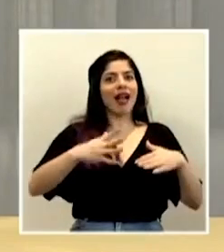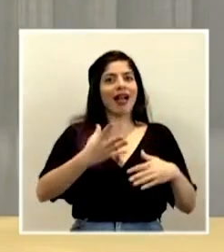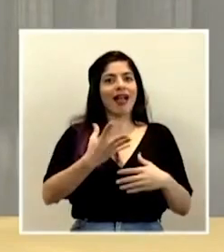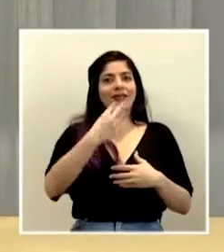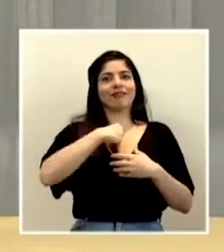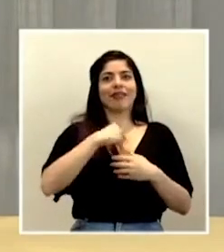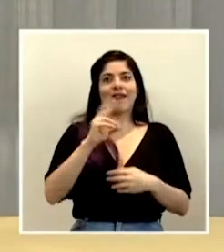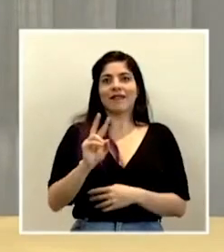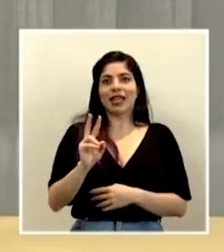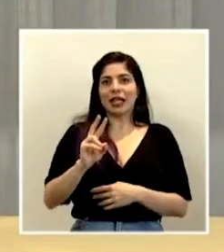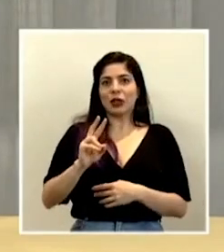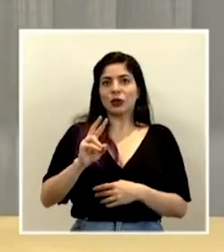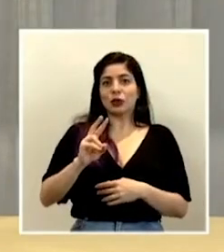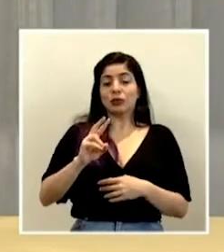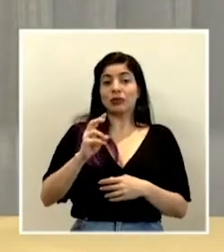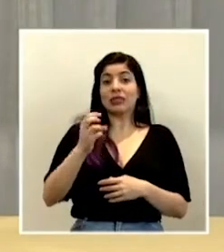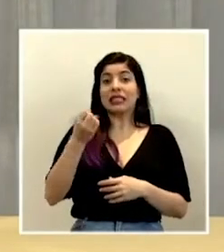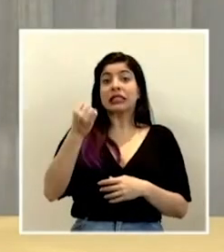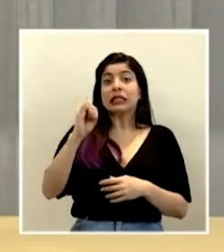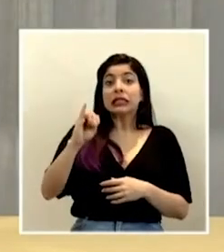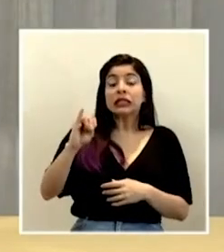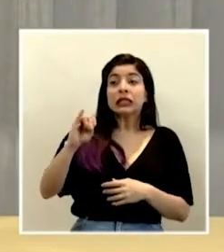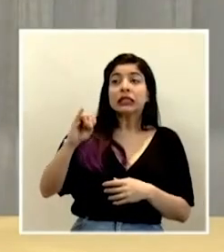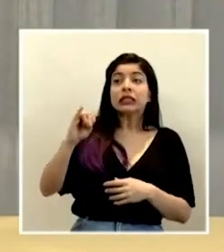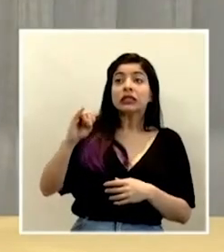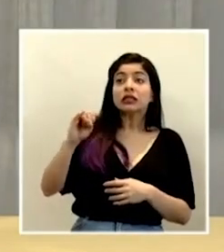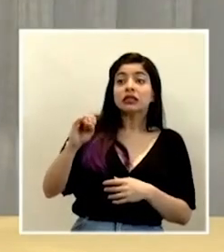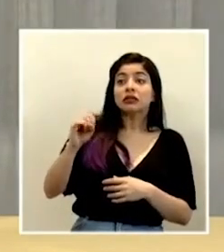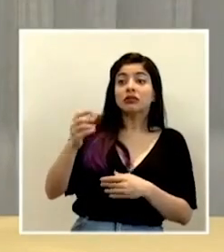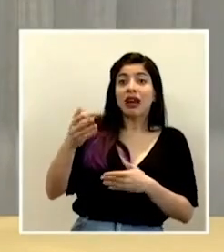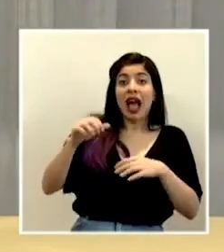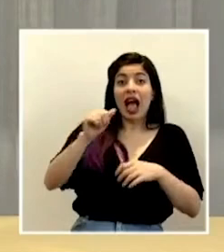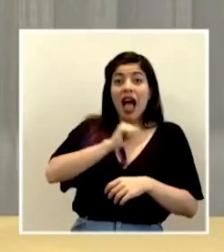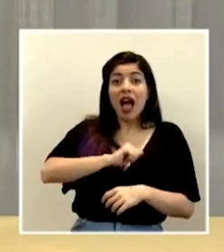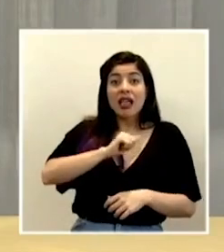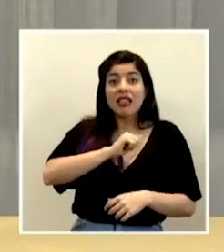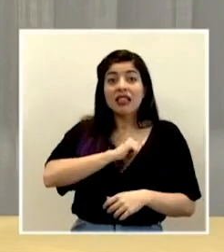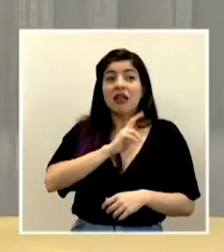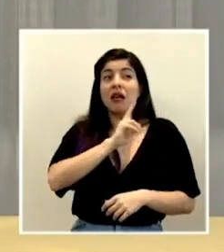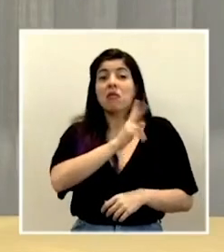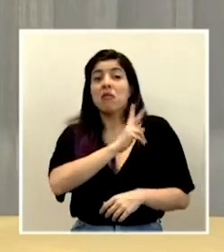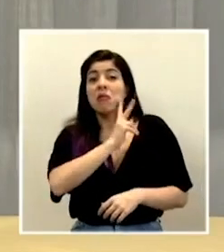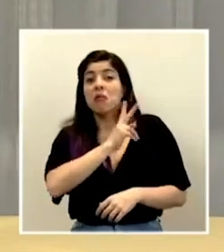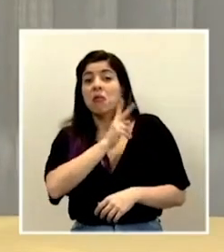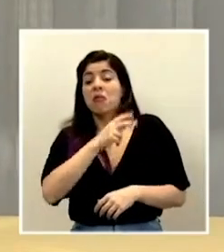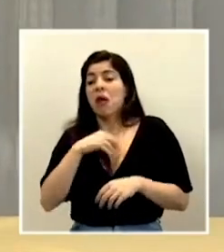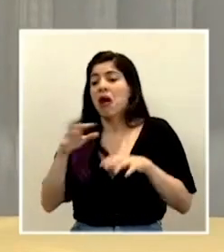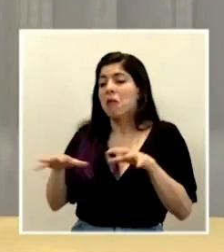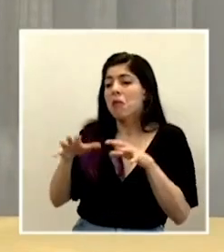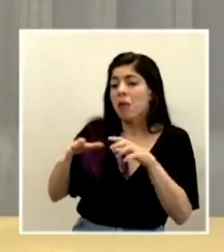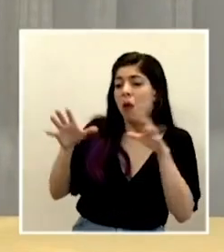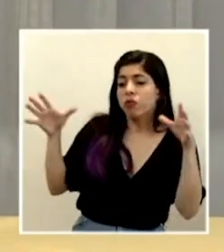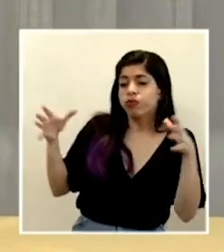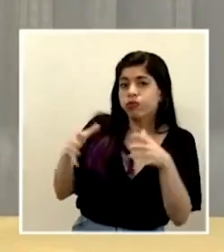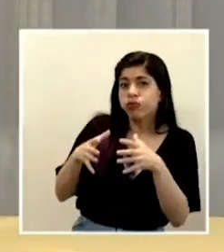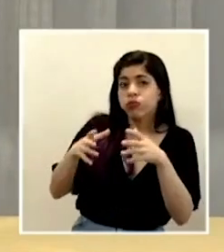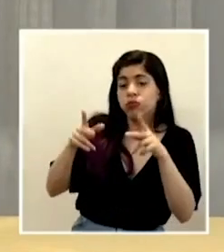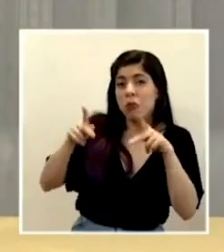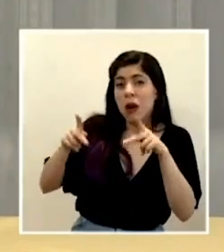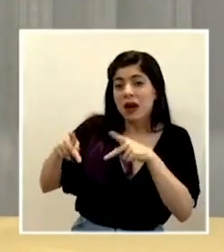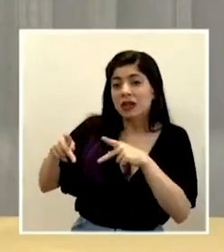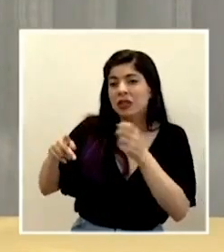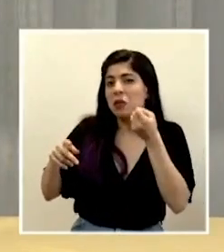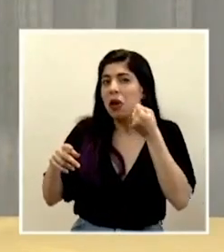virus y si existen este tipo de actitudes de hacer eventos, de concentraciones a